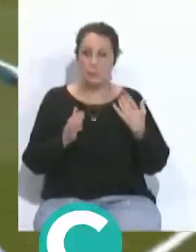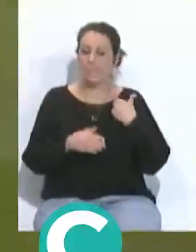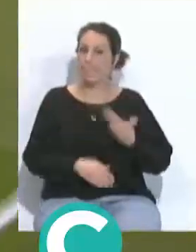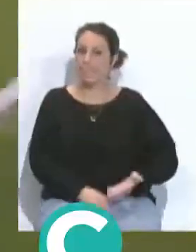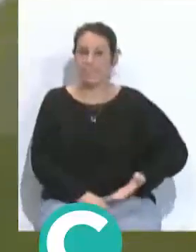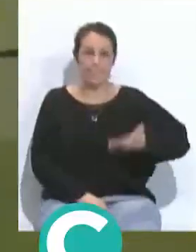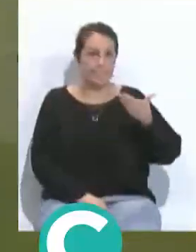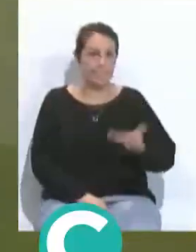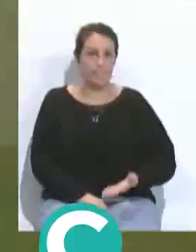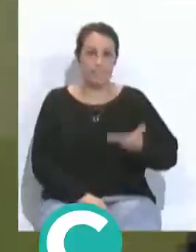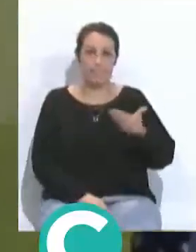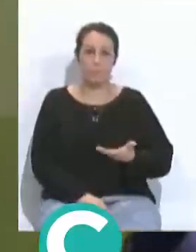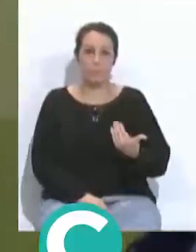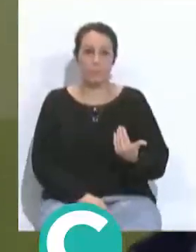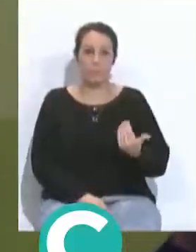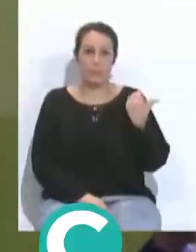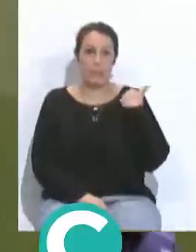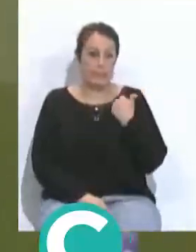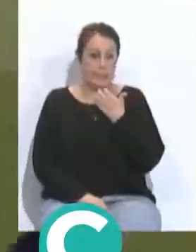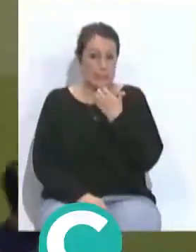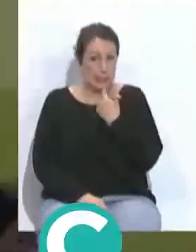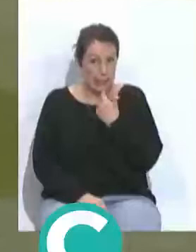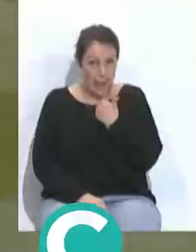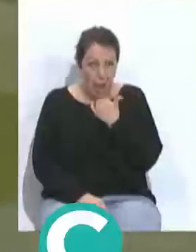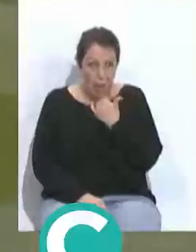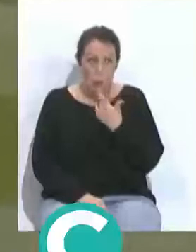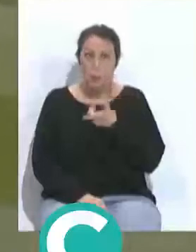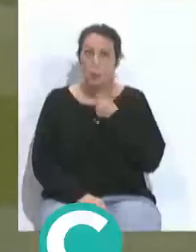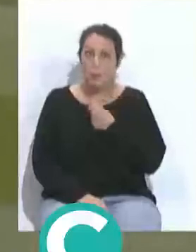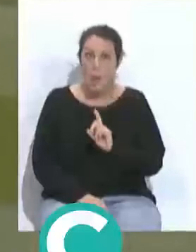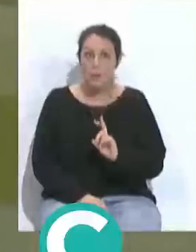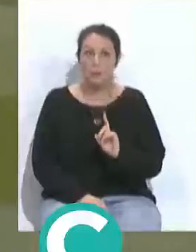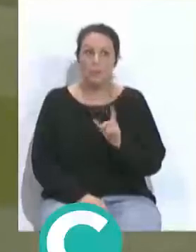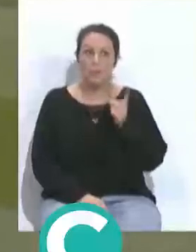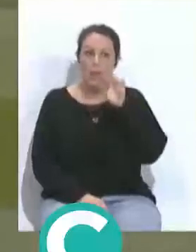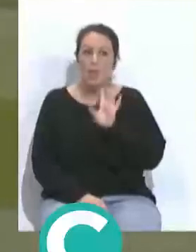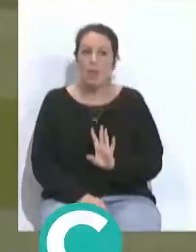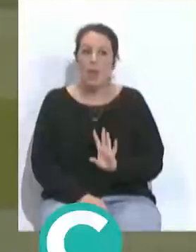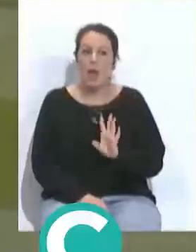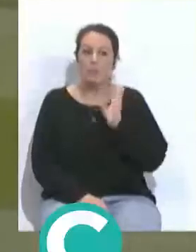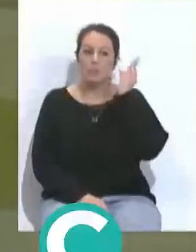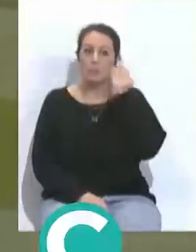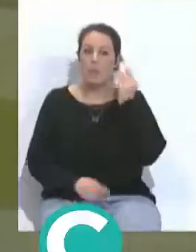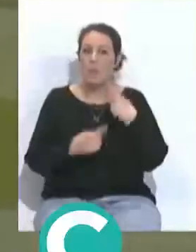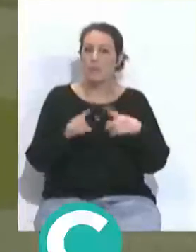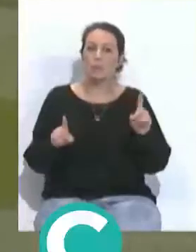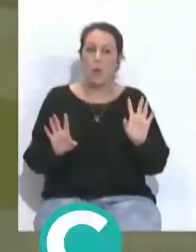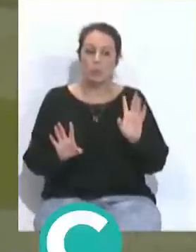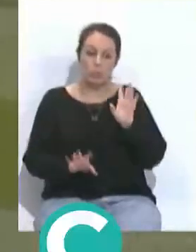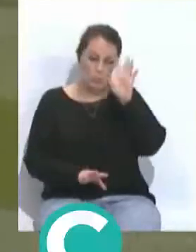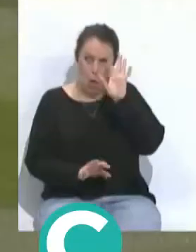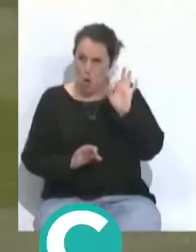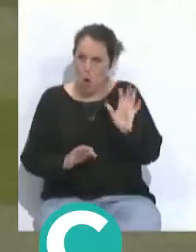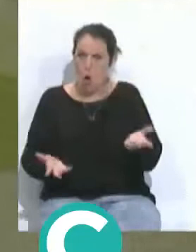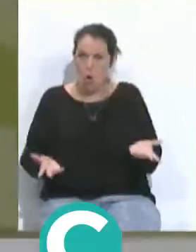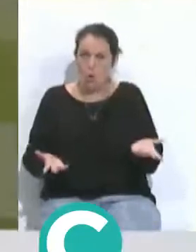es muy, muy importante. Es que antes, si decías algo de que no te gustara con un entrenador que estaba, parecía que pensaba algo diferente. Pero yo veo lógico, es